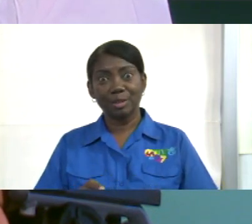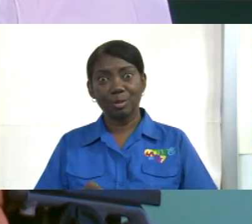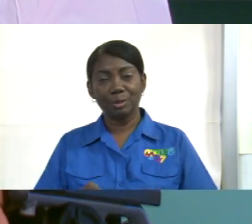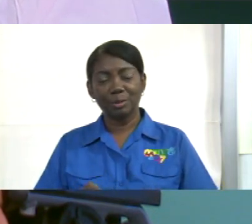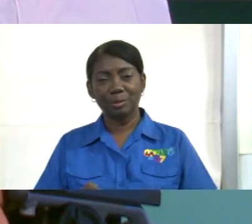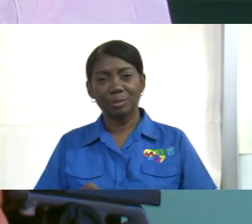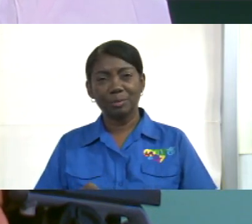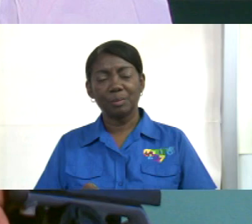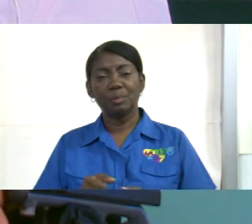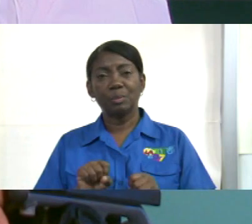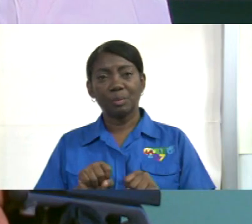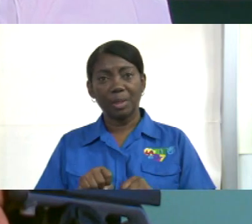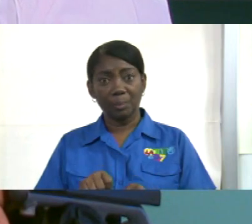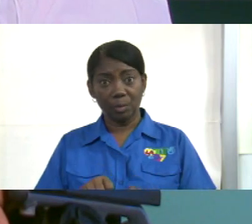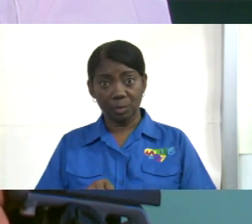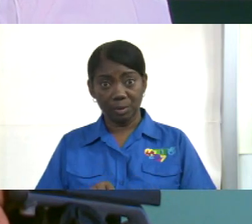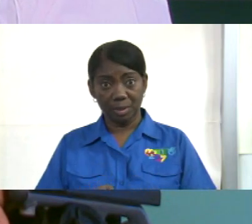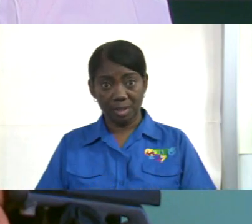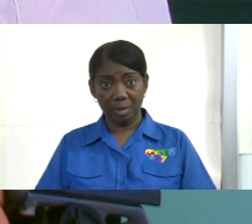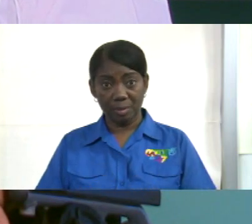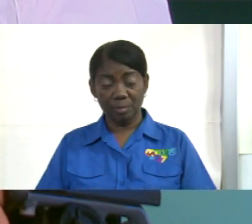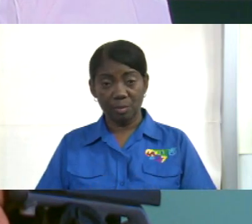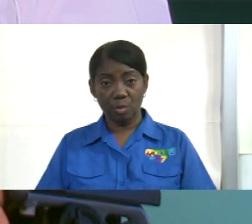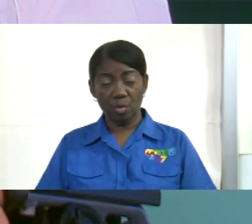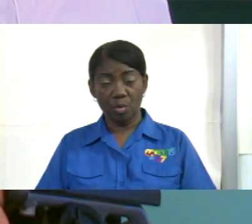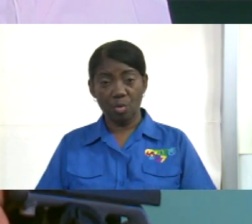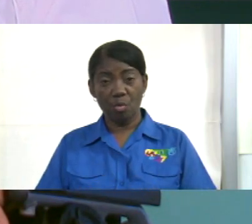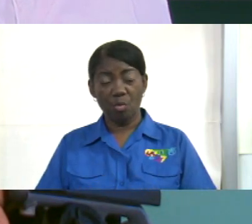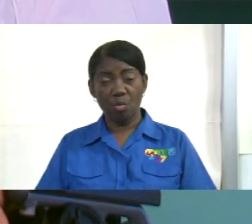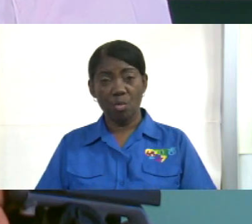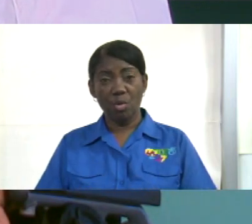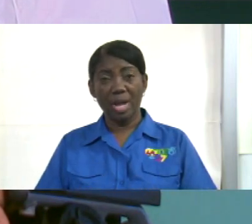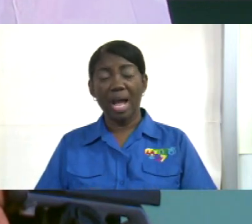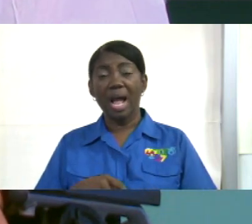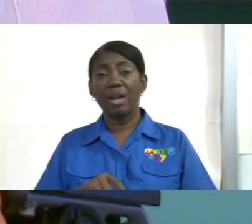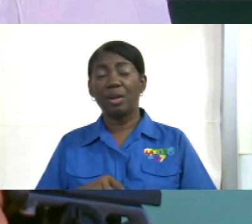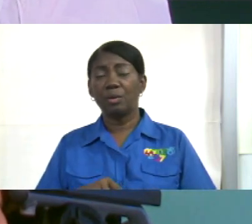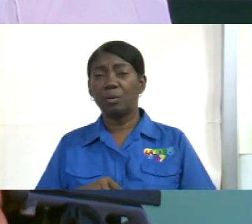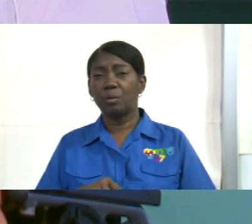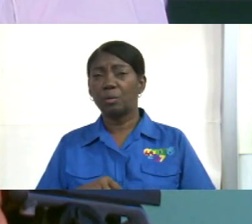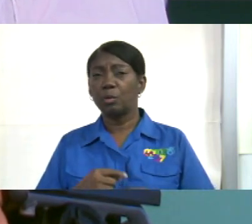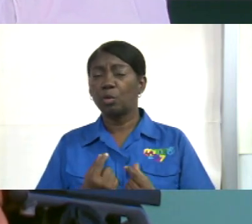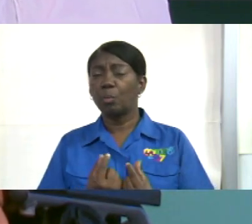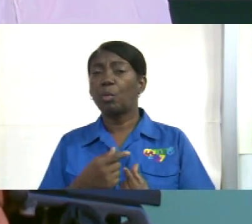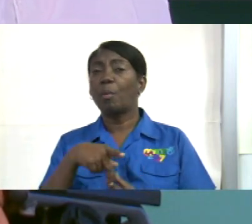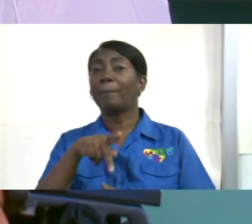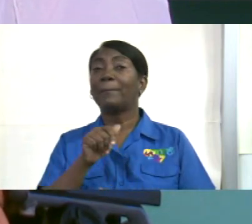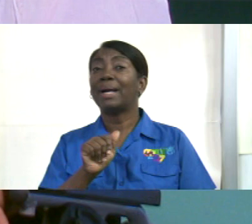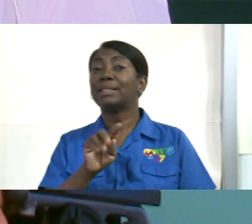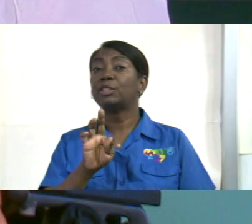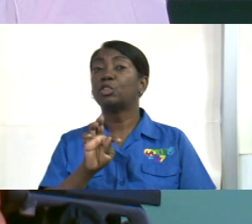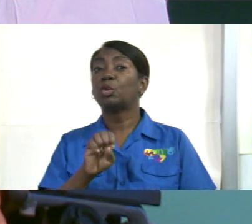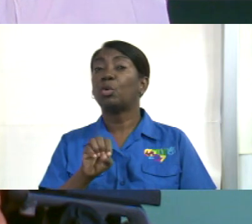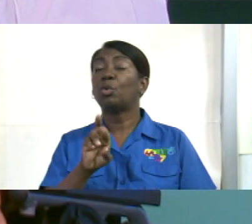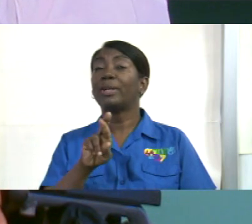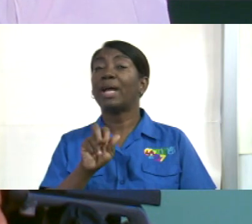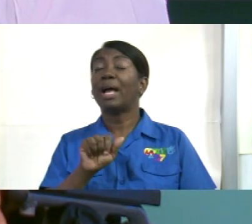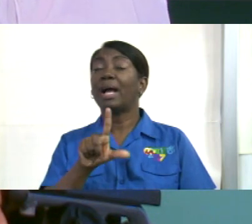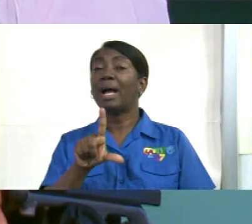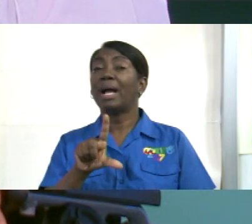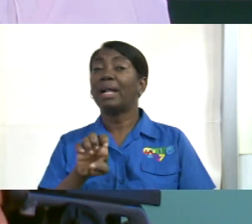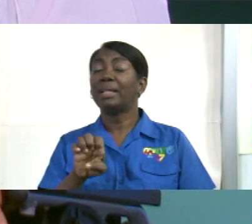medidas patronales. Por supuesto. Sí, muy bien. Y